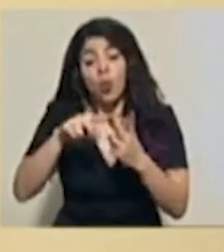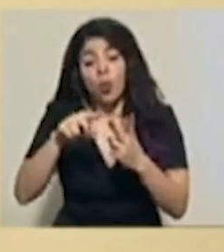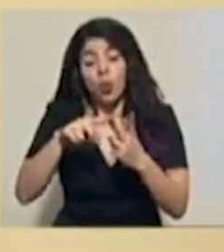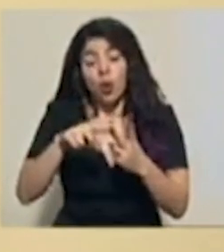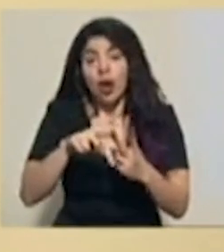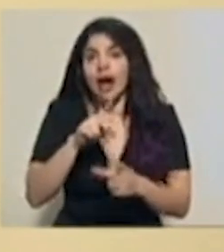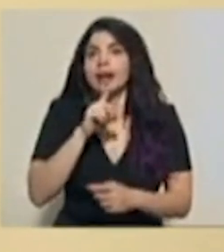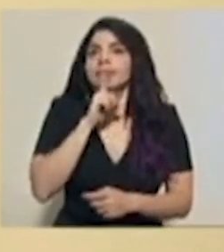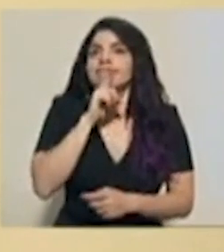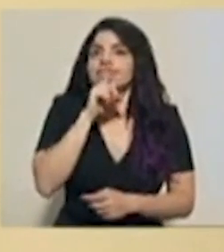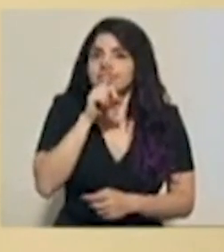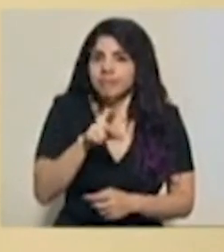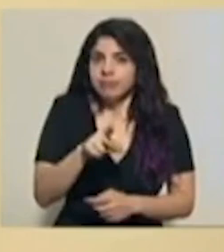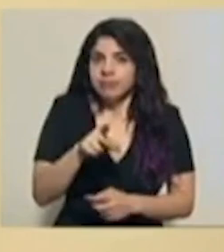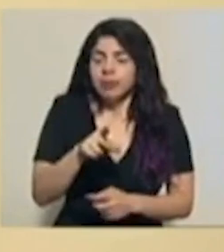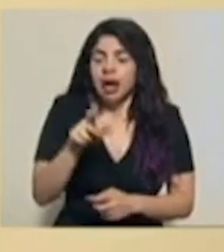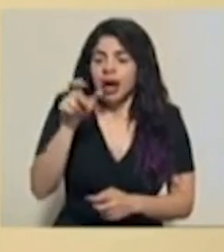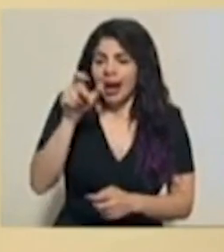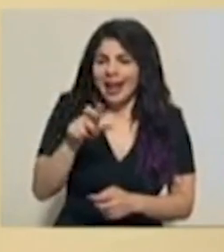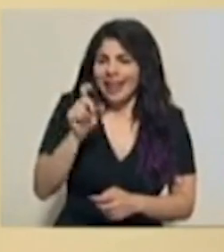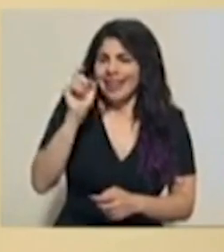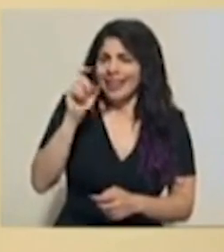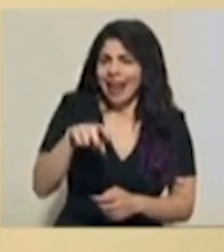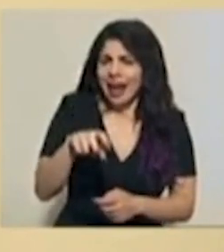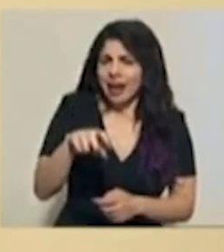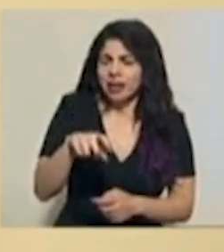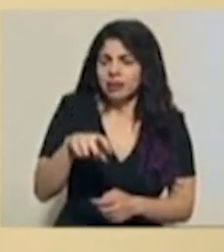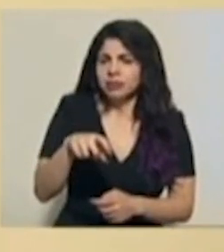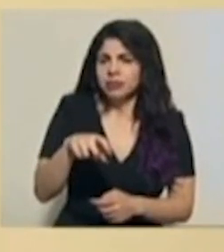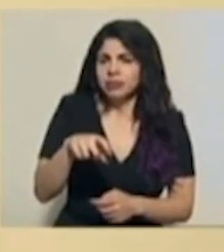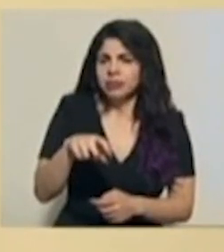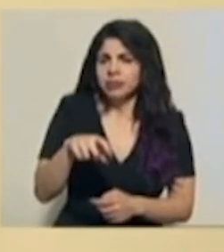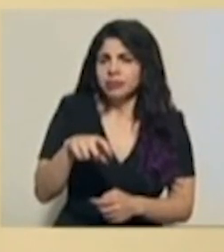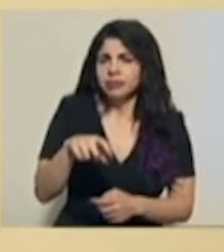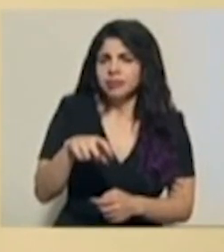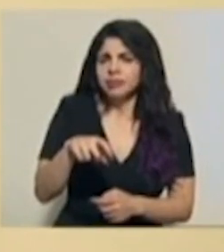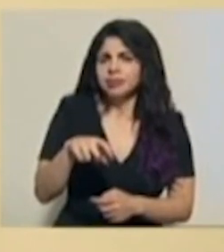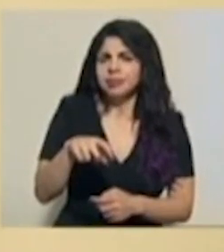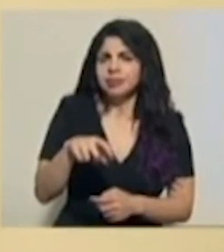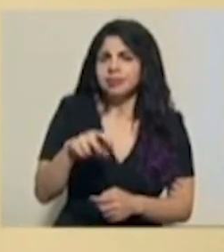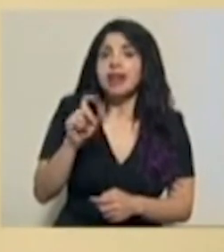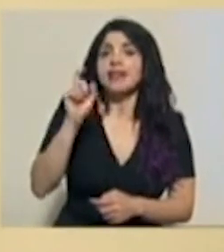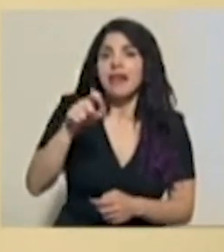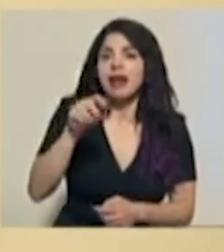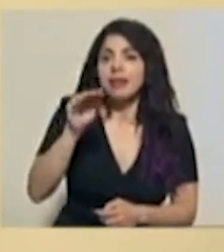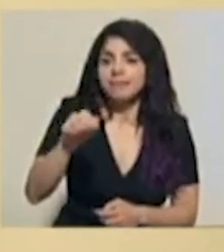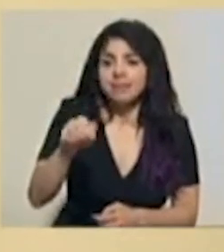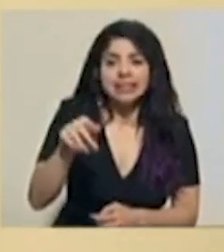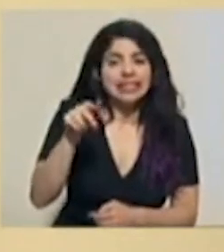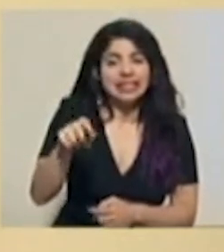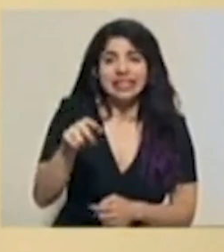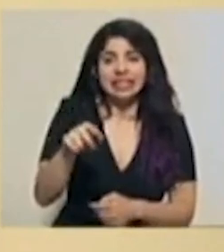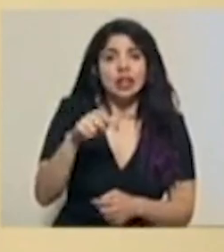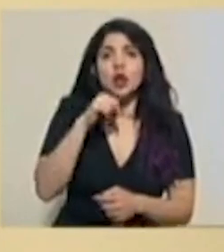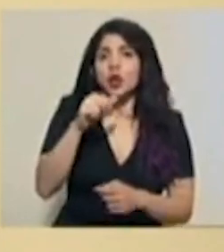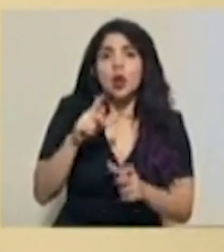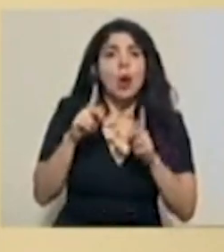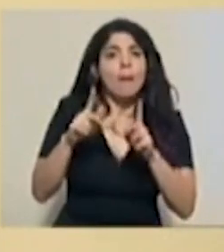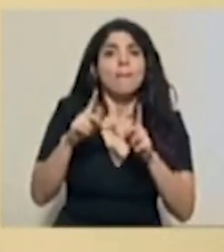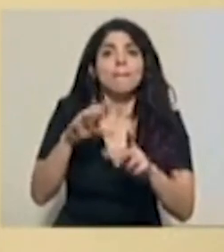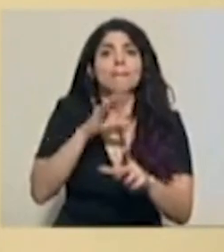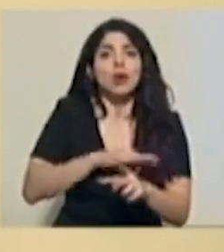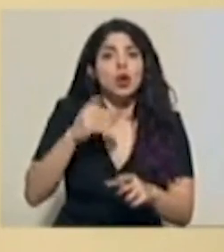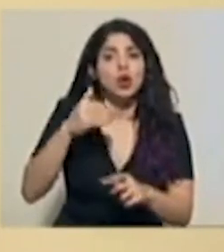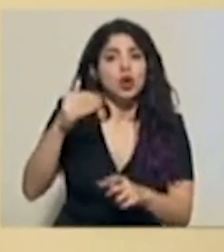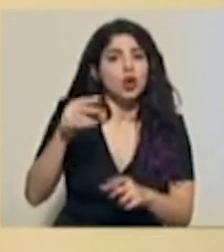efectivamente tiene que, además, se le notificaría, perdón, que además no va a recibir más bonos hacia adelante.